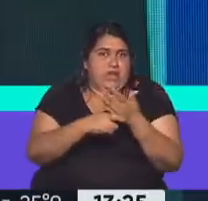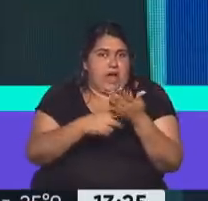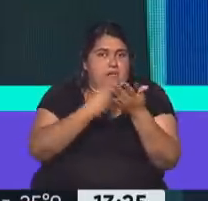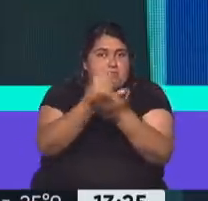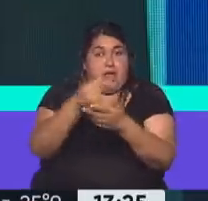hoy sigue ejerciendo.